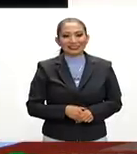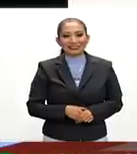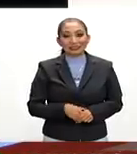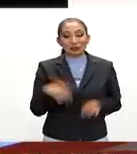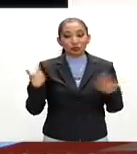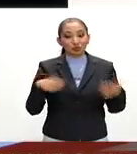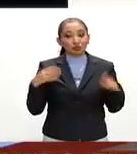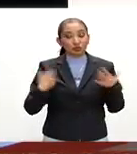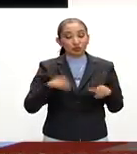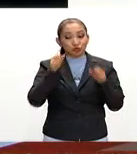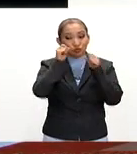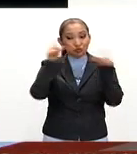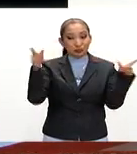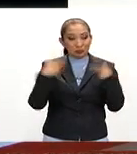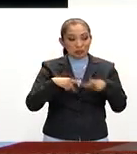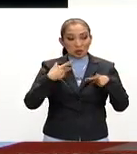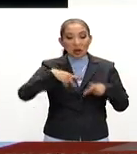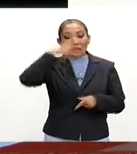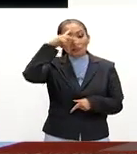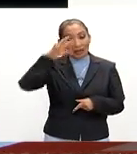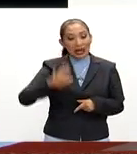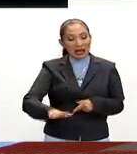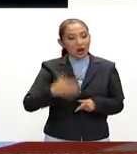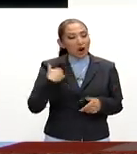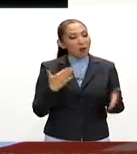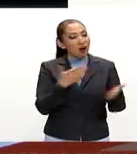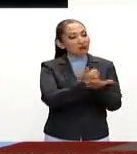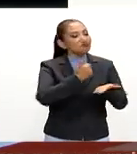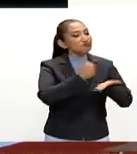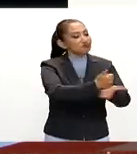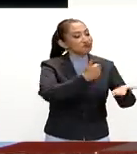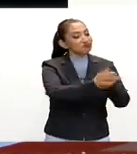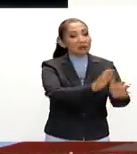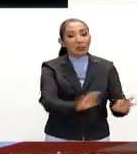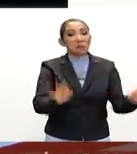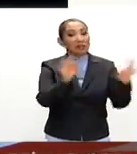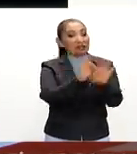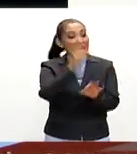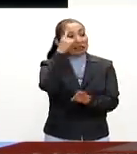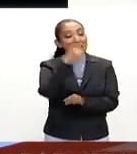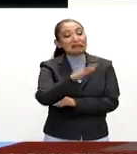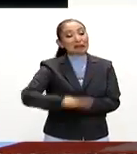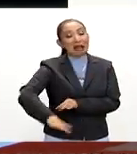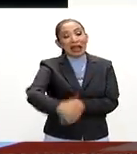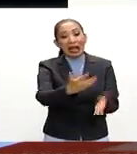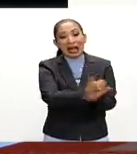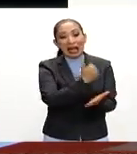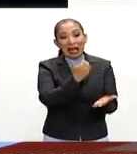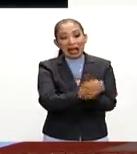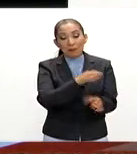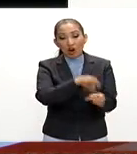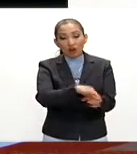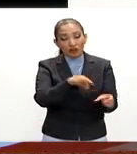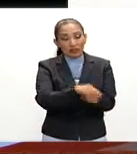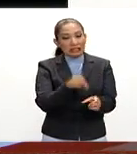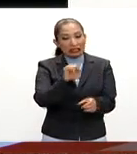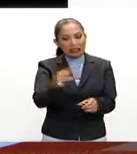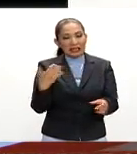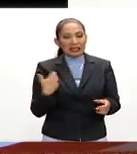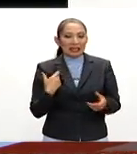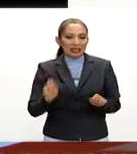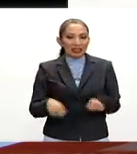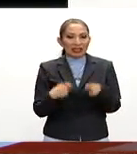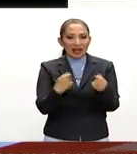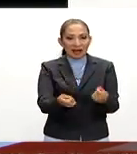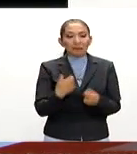Es increíble cómo con nacionales mexicanos se convierten en activos fundamentales para ganar el voto y, por supuesto, el triunfo.